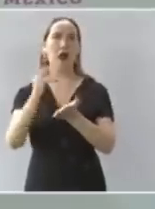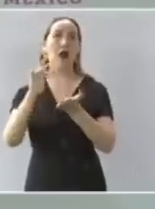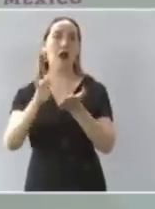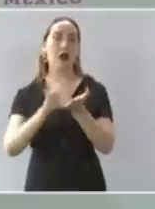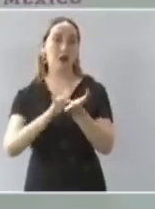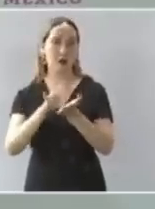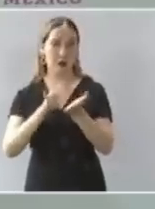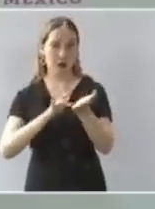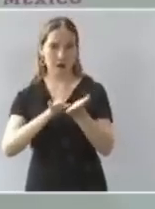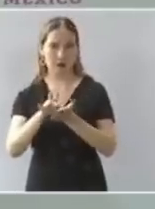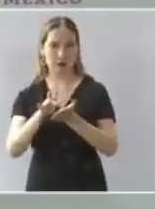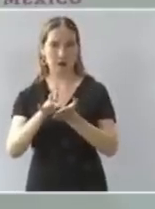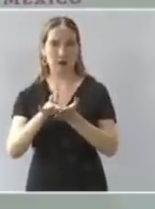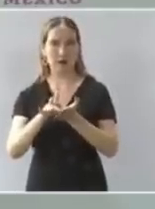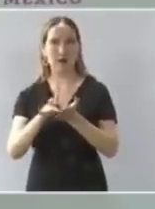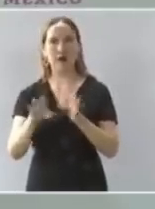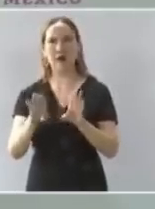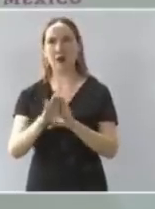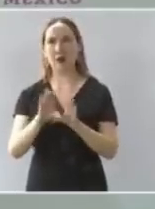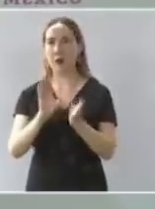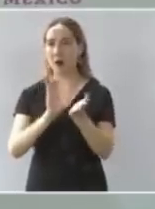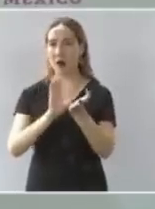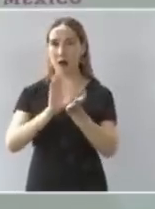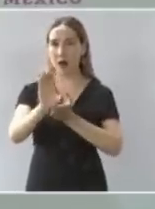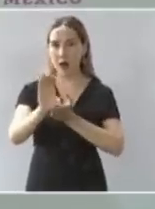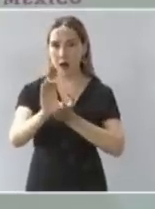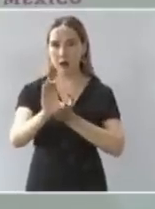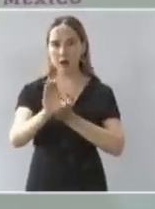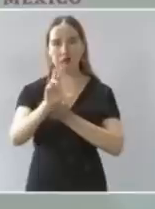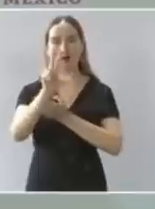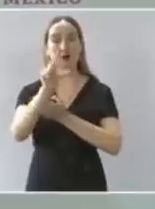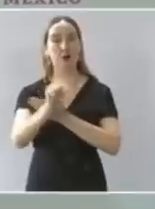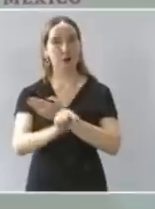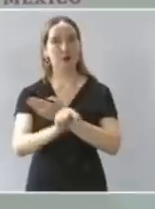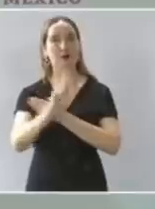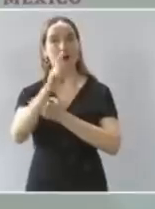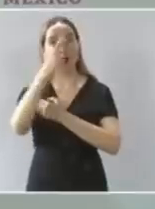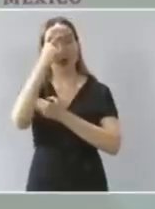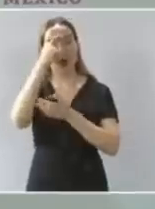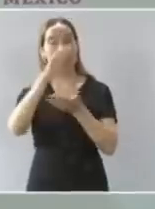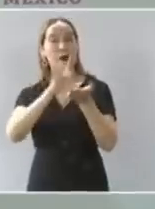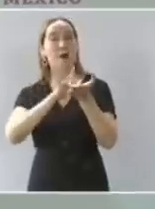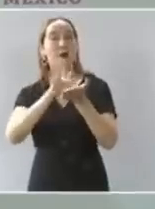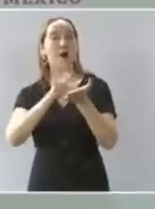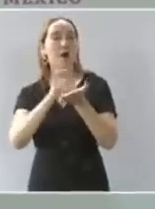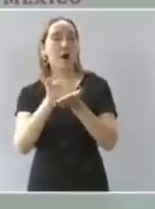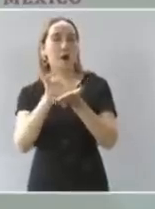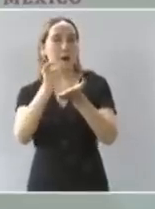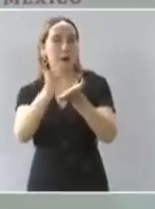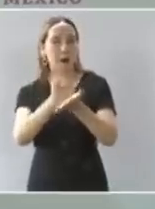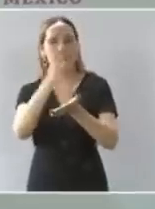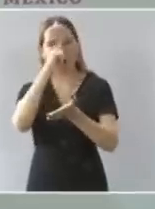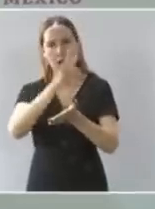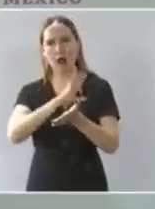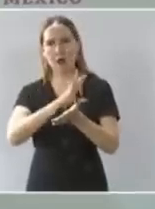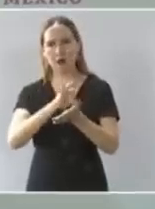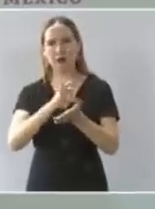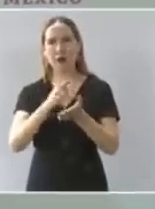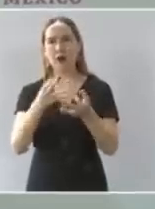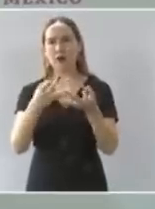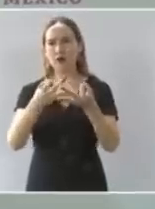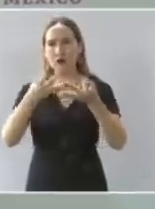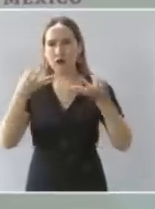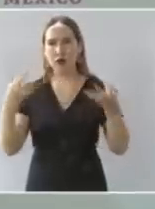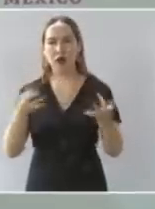apoyo para que siembren sus parcelas y le dejen esa herencia